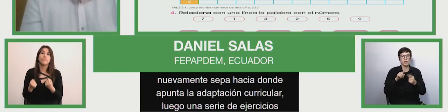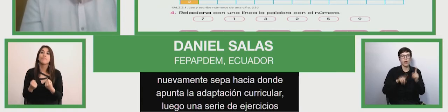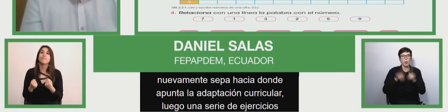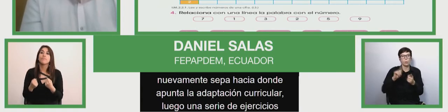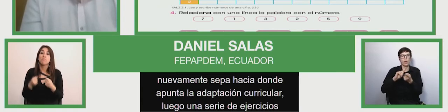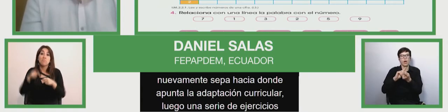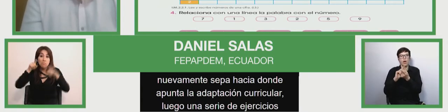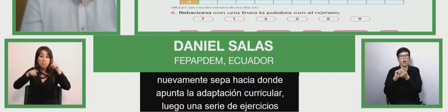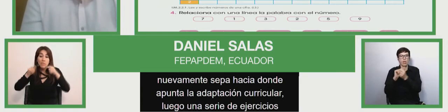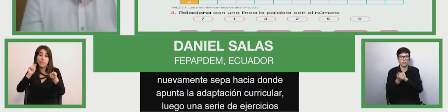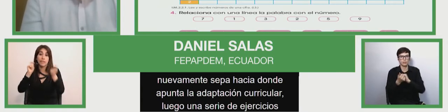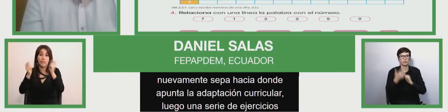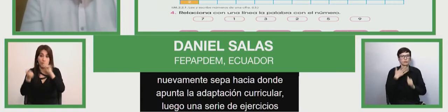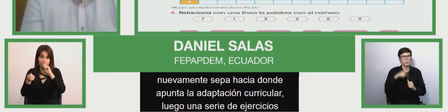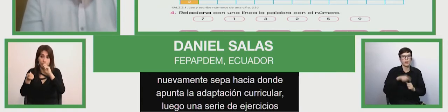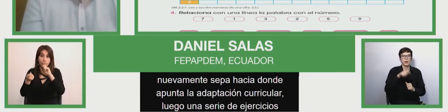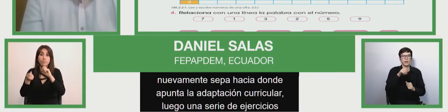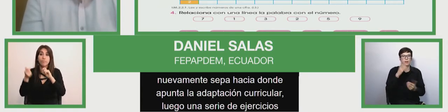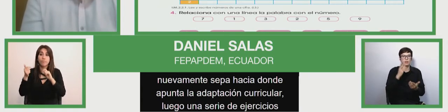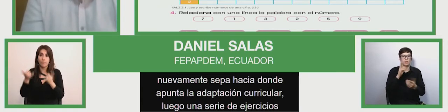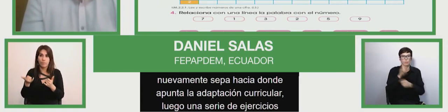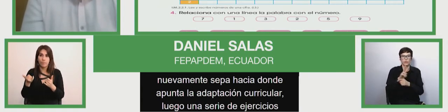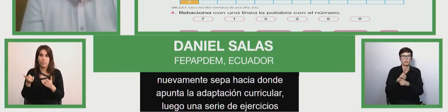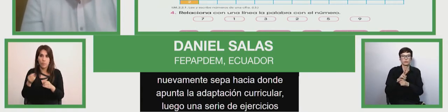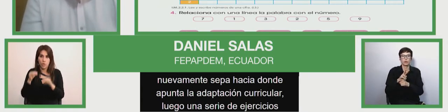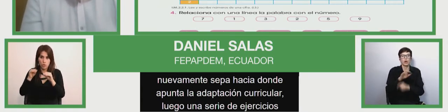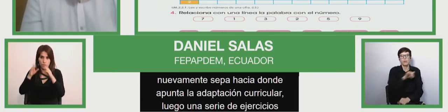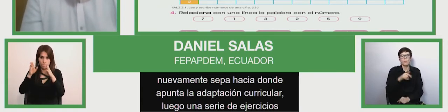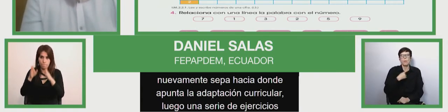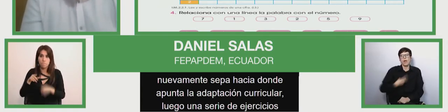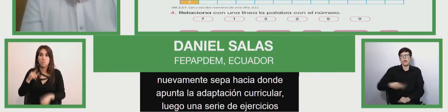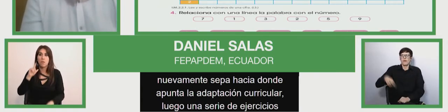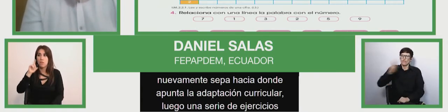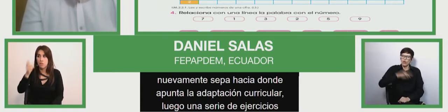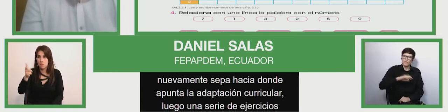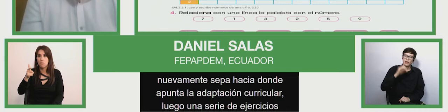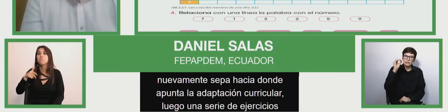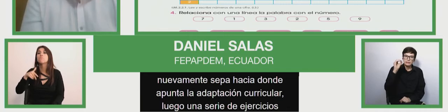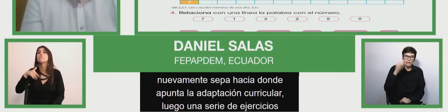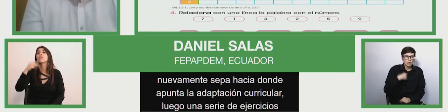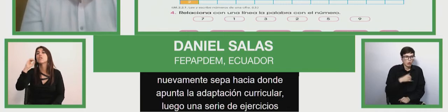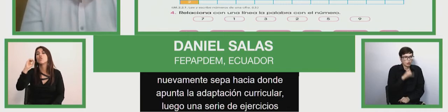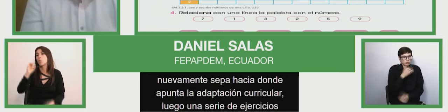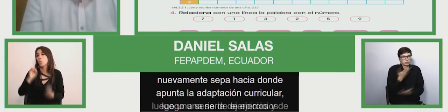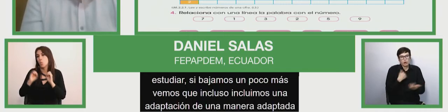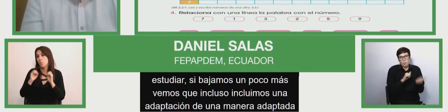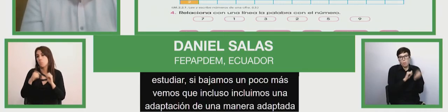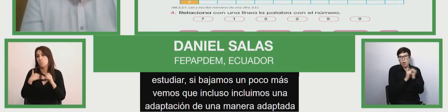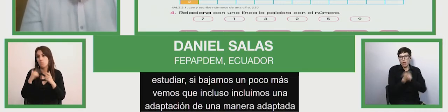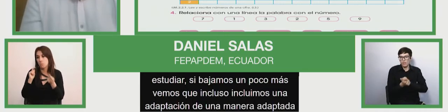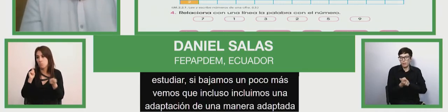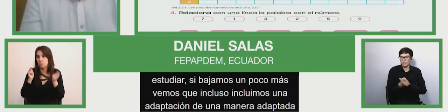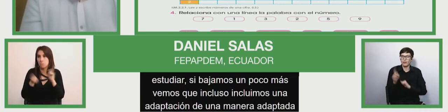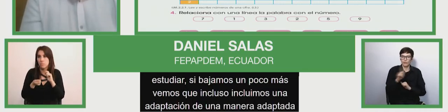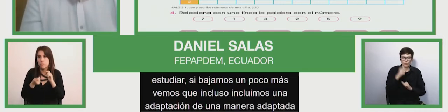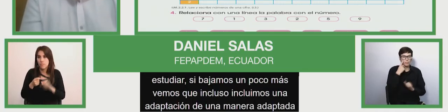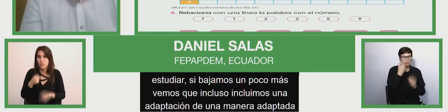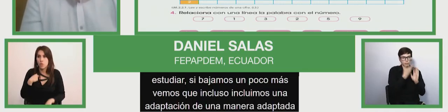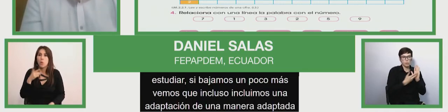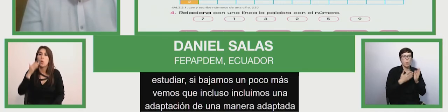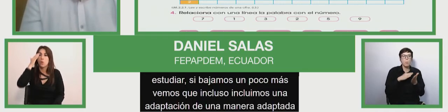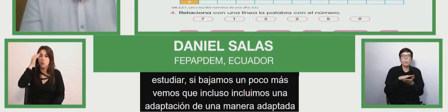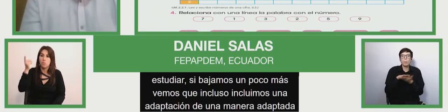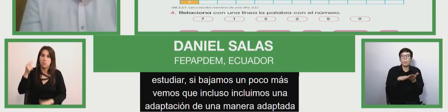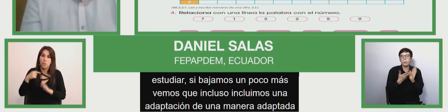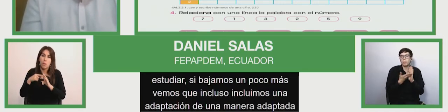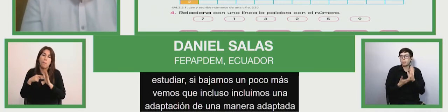para que nuevamente el docente no tenga que volver a hacer una adaptación de cero no sé cómo adaptar la adaptación ok acá hay un formato acá hay una estrategia